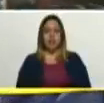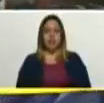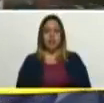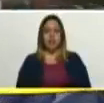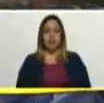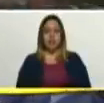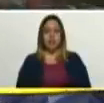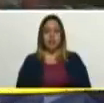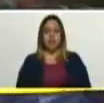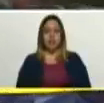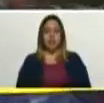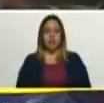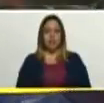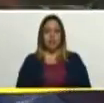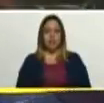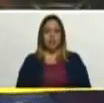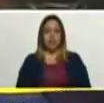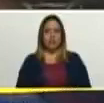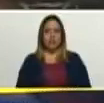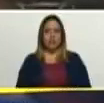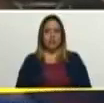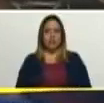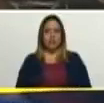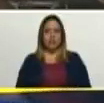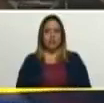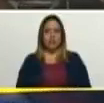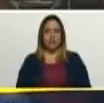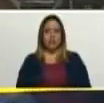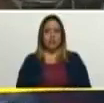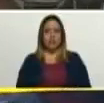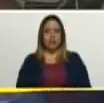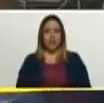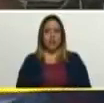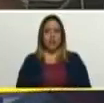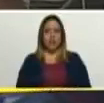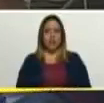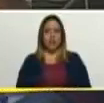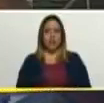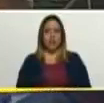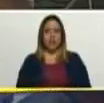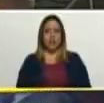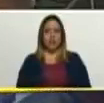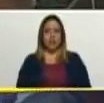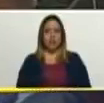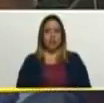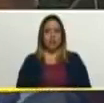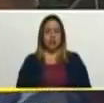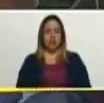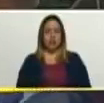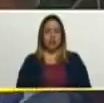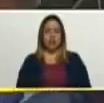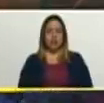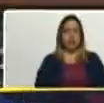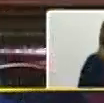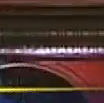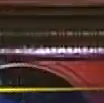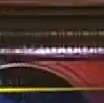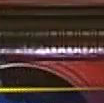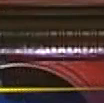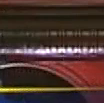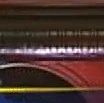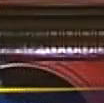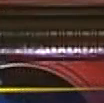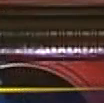se encuentra entre nosotros el profesor Ricardo Menéndez ministro del poder popular para la